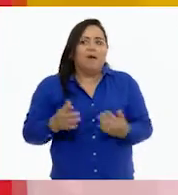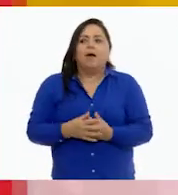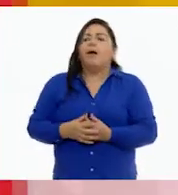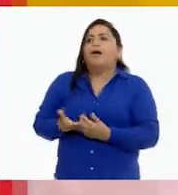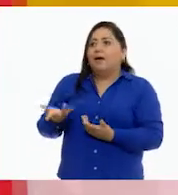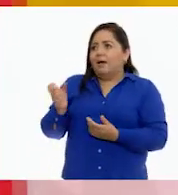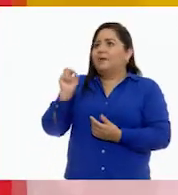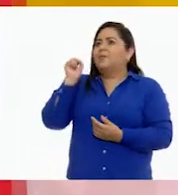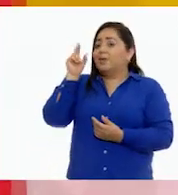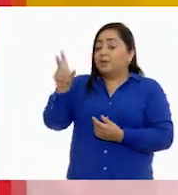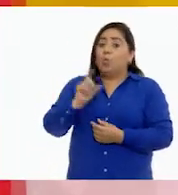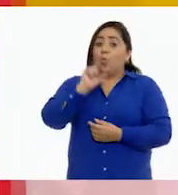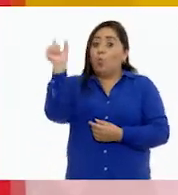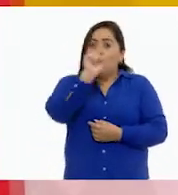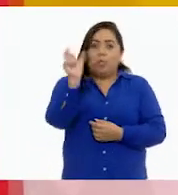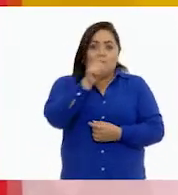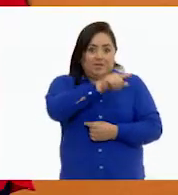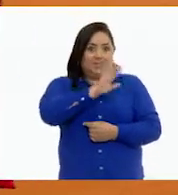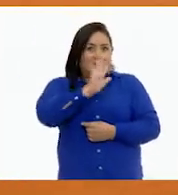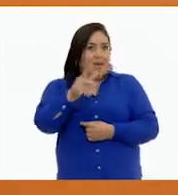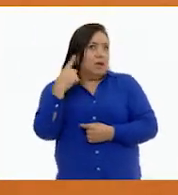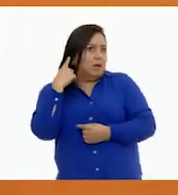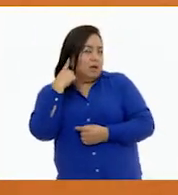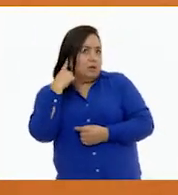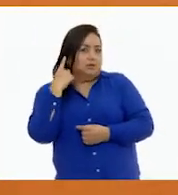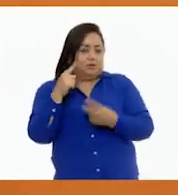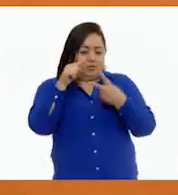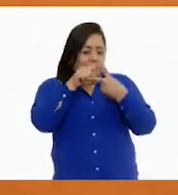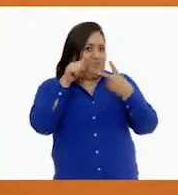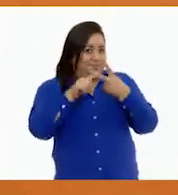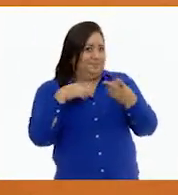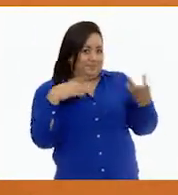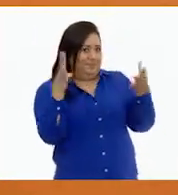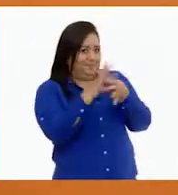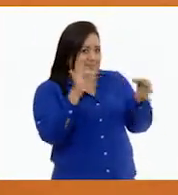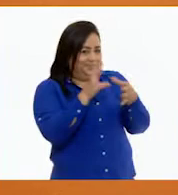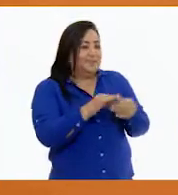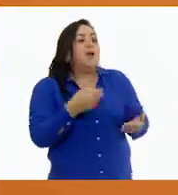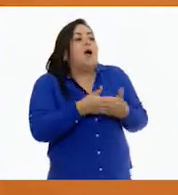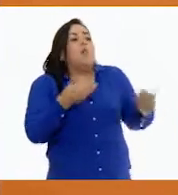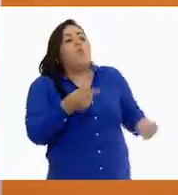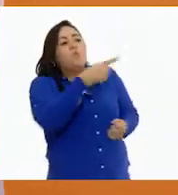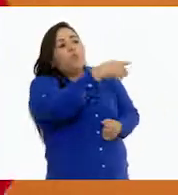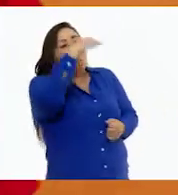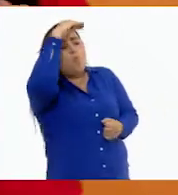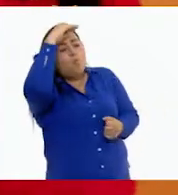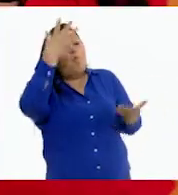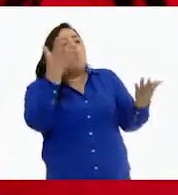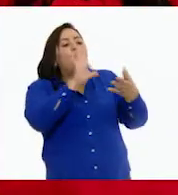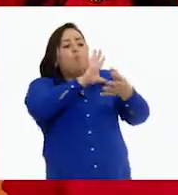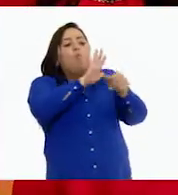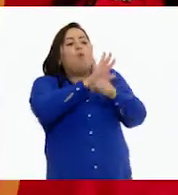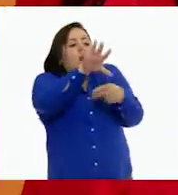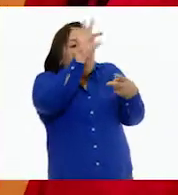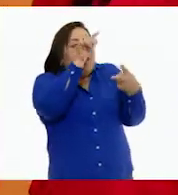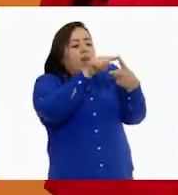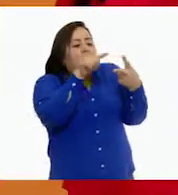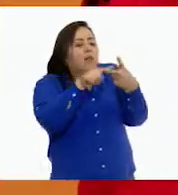Una vez que ya escuchaste las dos explicaciones, ahora sí dime tú, ¿cuál elegirías?